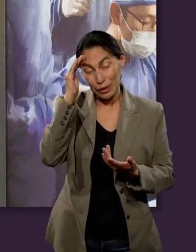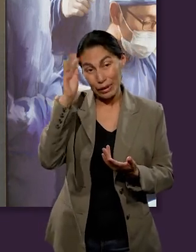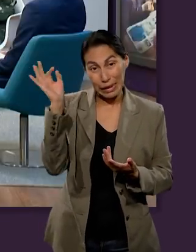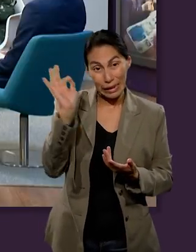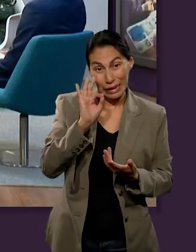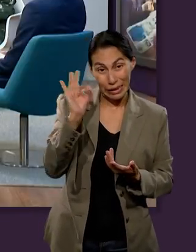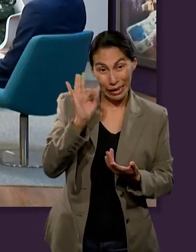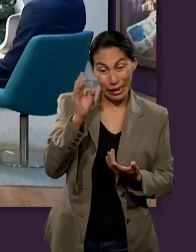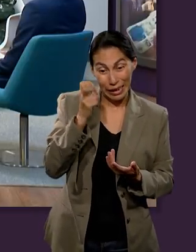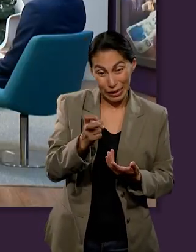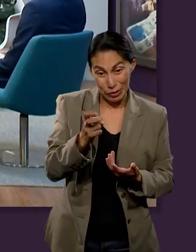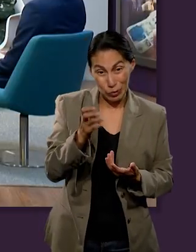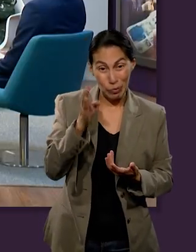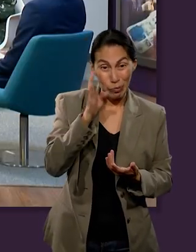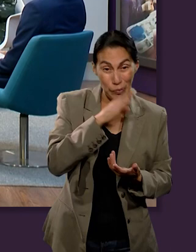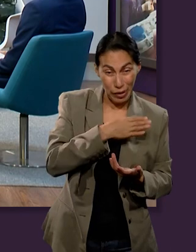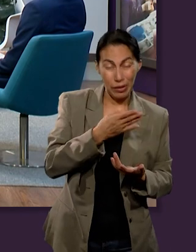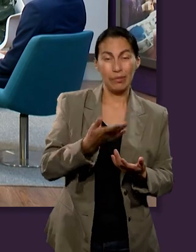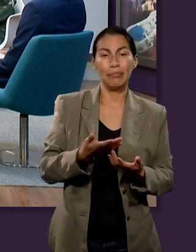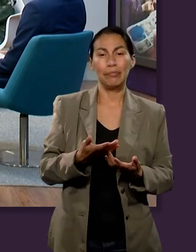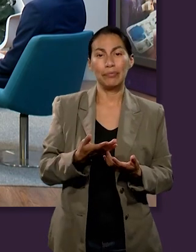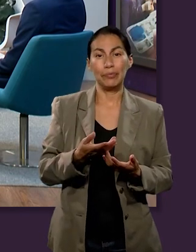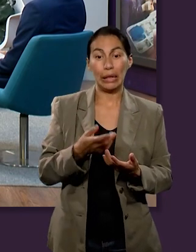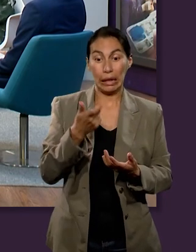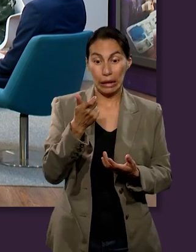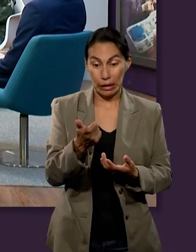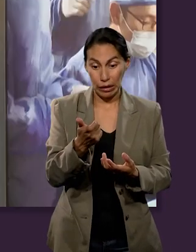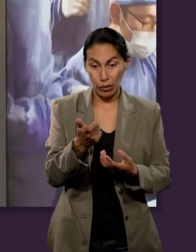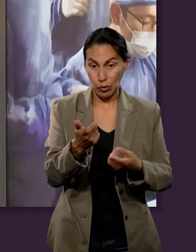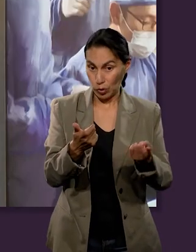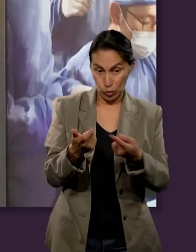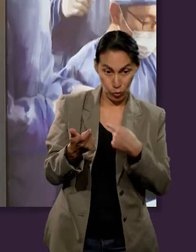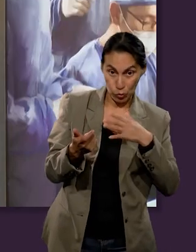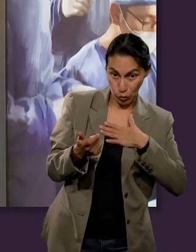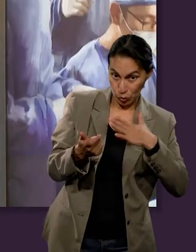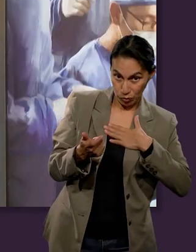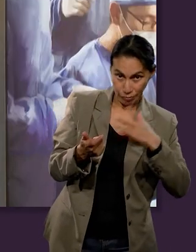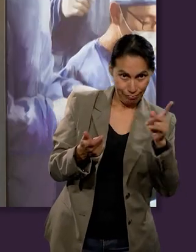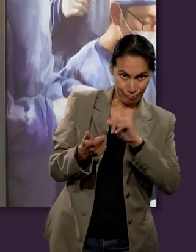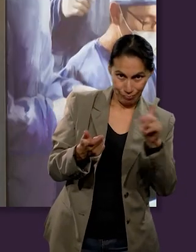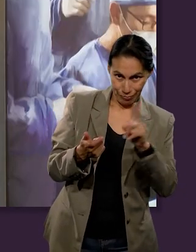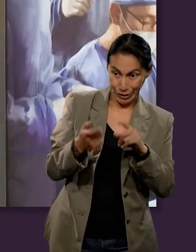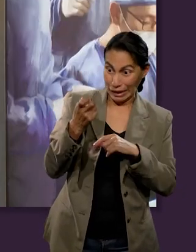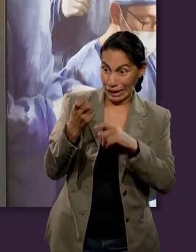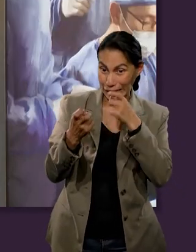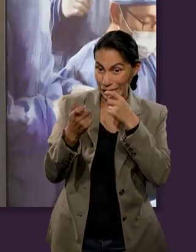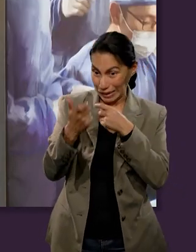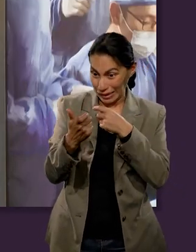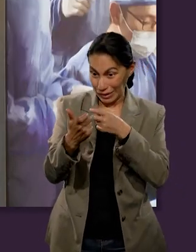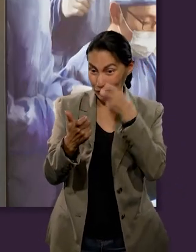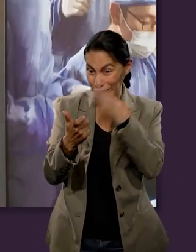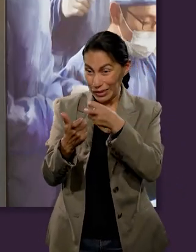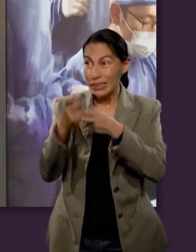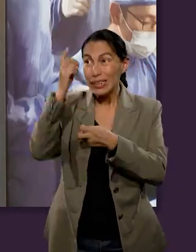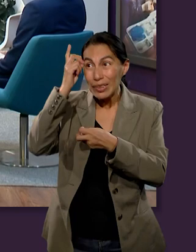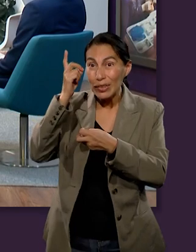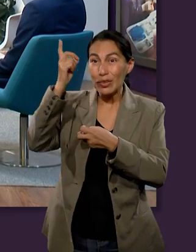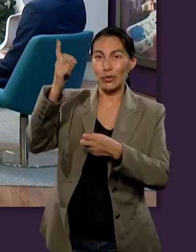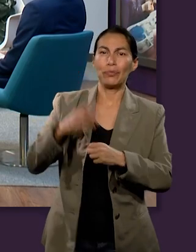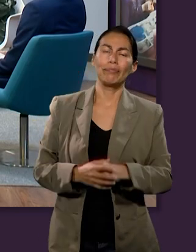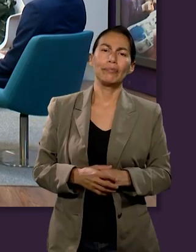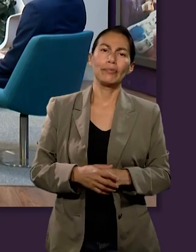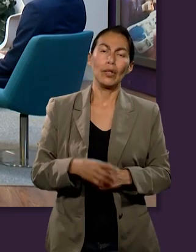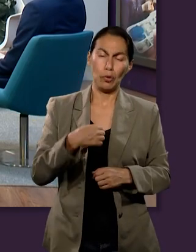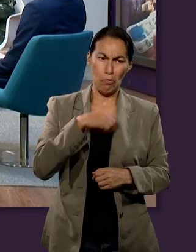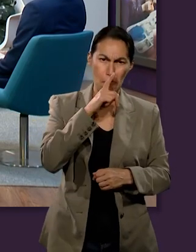estábamos haciendo algo incorrecto, estábamos tomando de Dios algo que era de Dios. Y, no miento, el momento en el que empezamos a